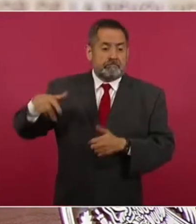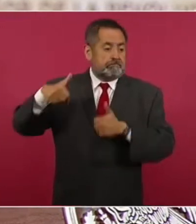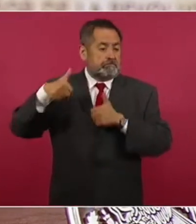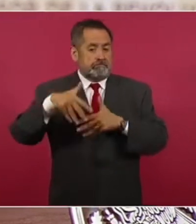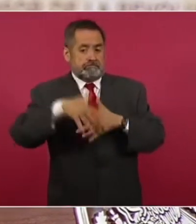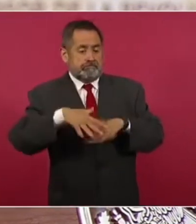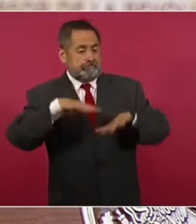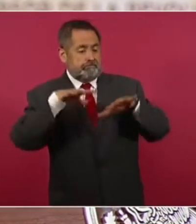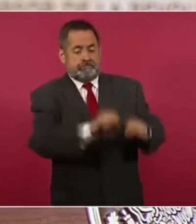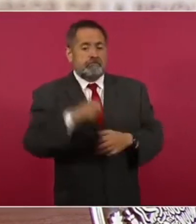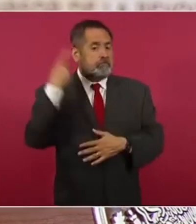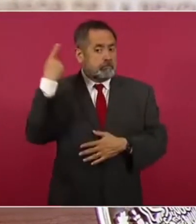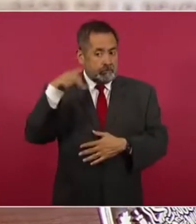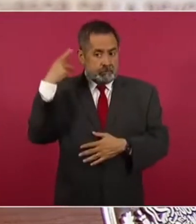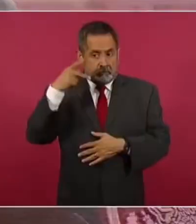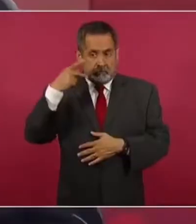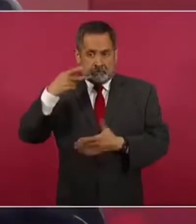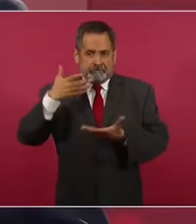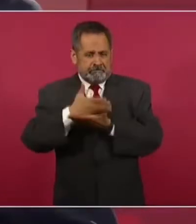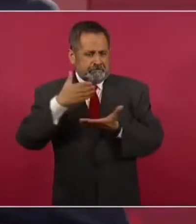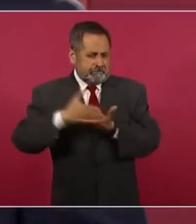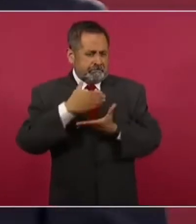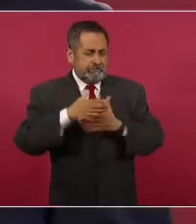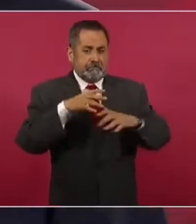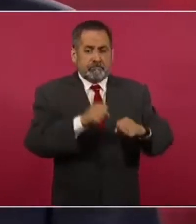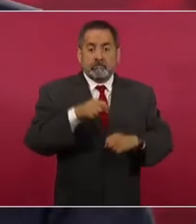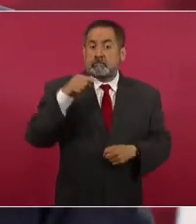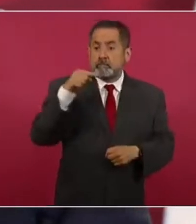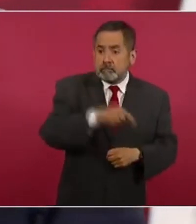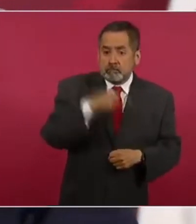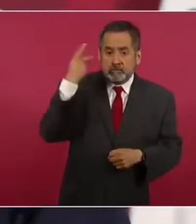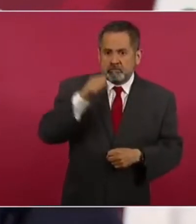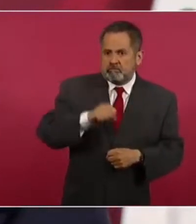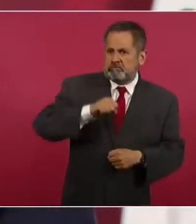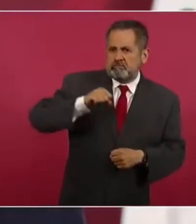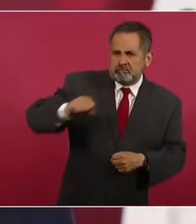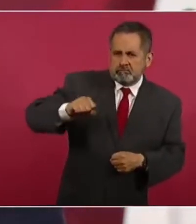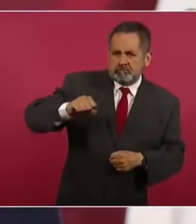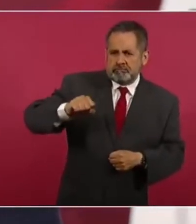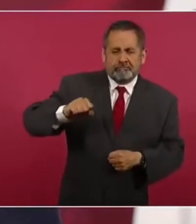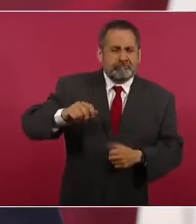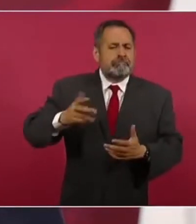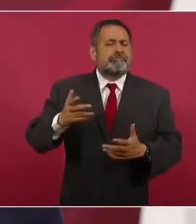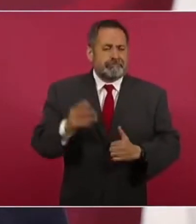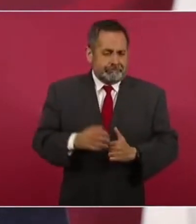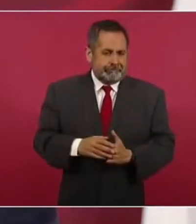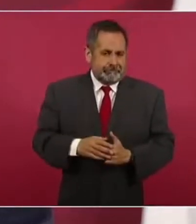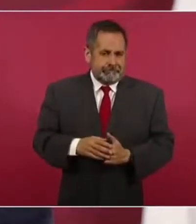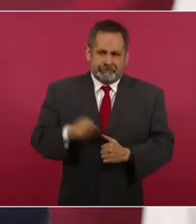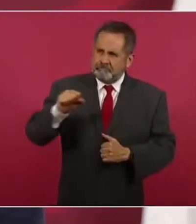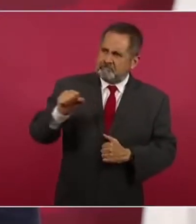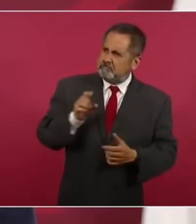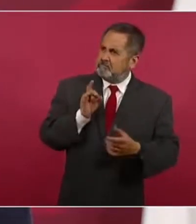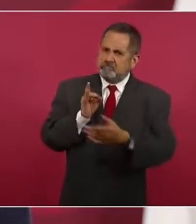toma de Puebla y ahí son rechazados, son